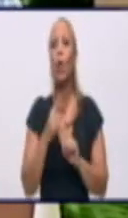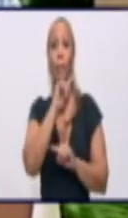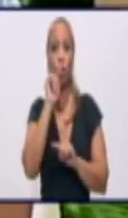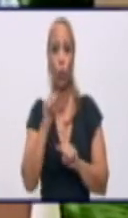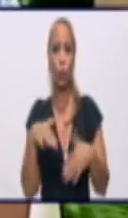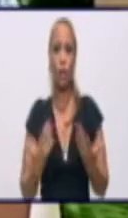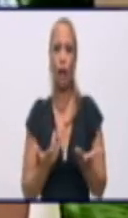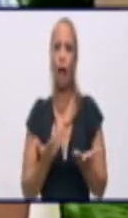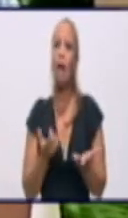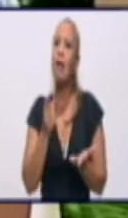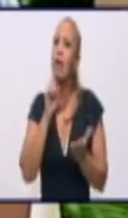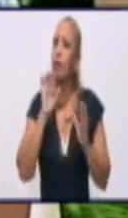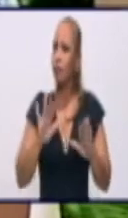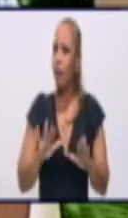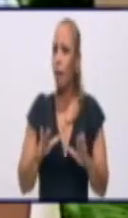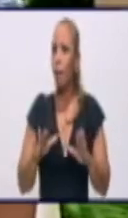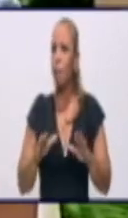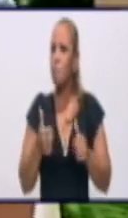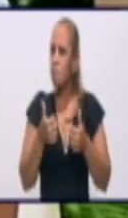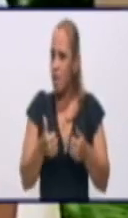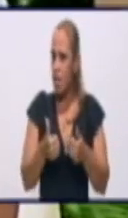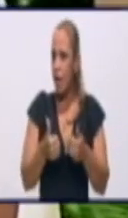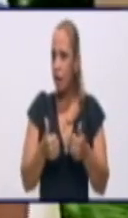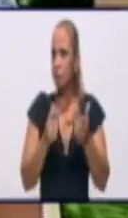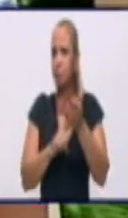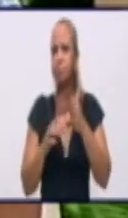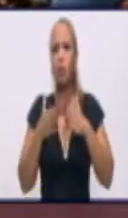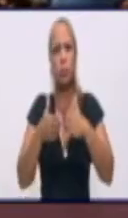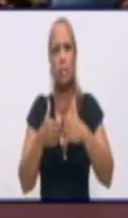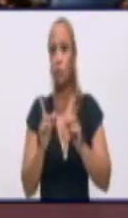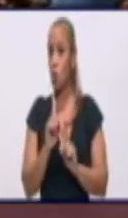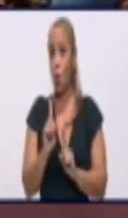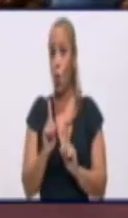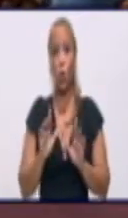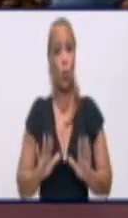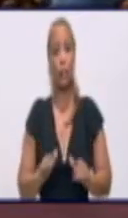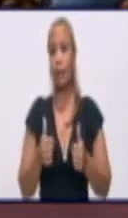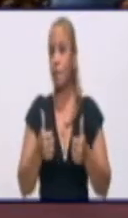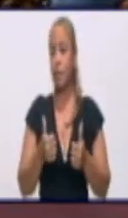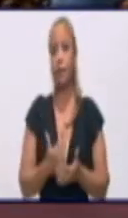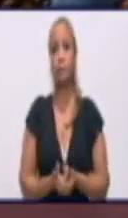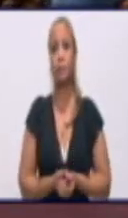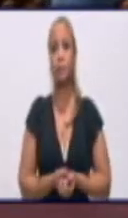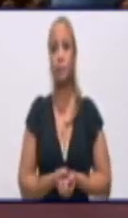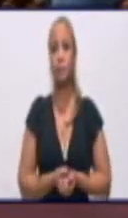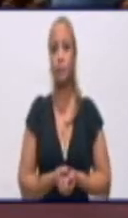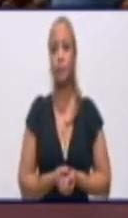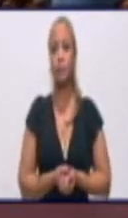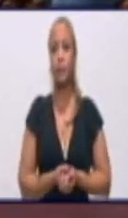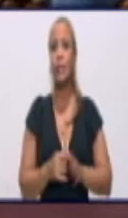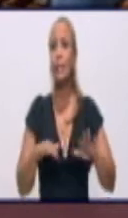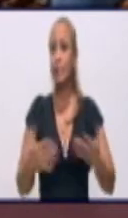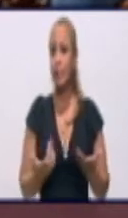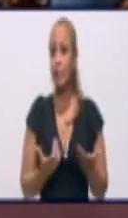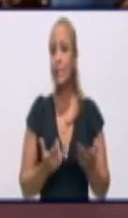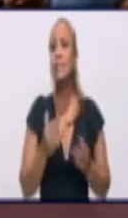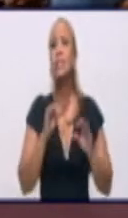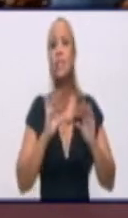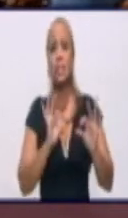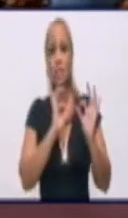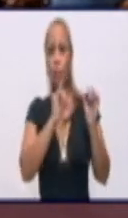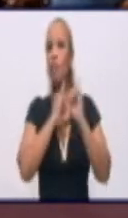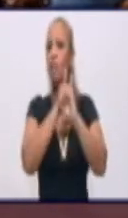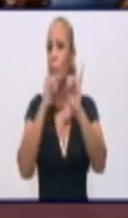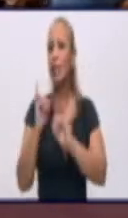acaba de decirlo. Granma no está bien en el enfrentamiento a la COVID-19. Así es, no estamos bien y estamos reportando entre 60 y